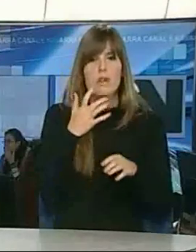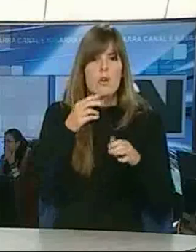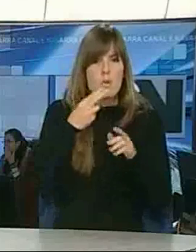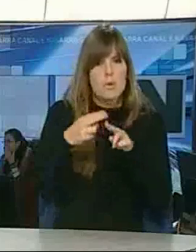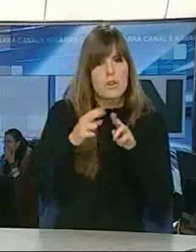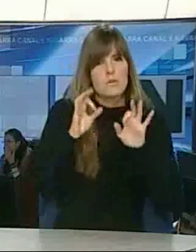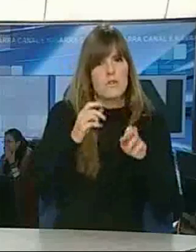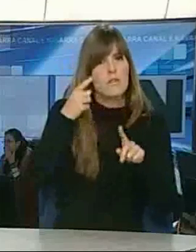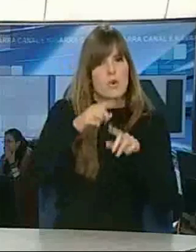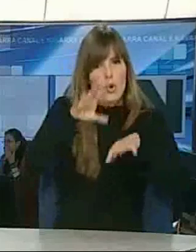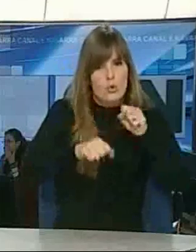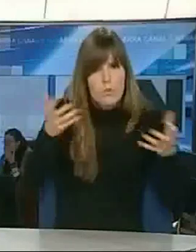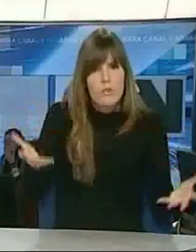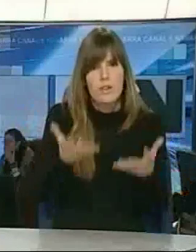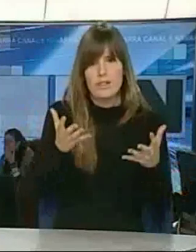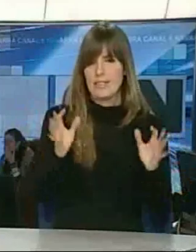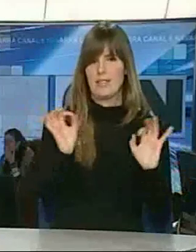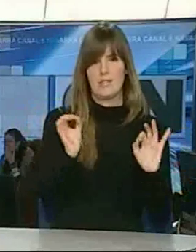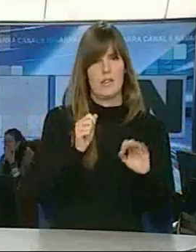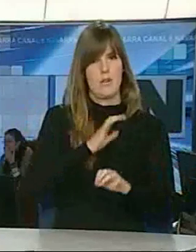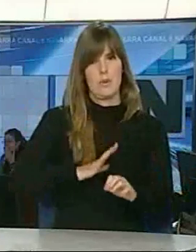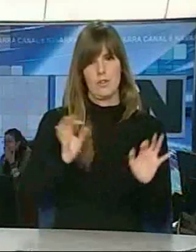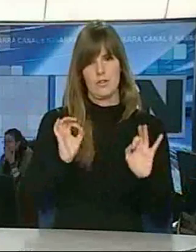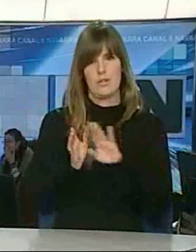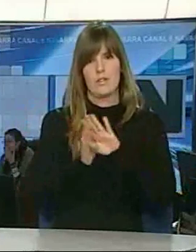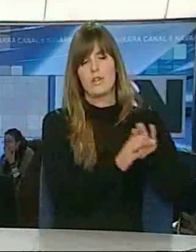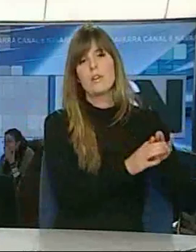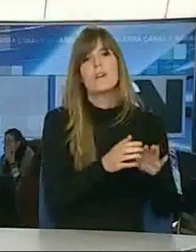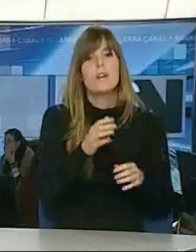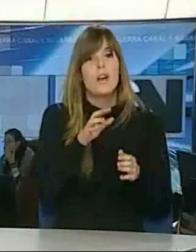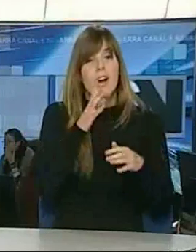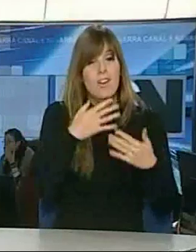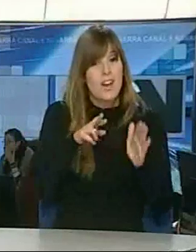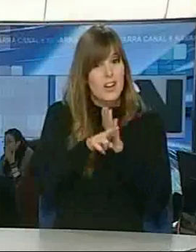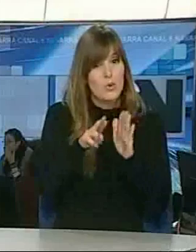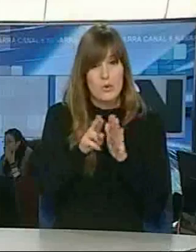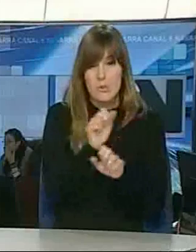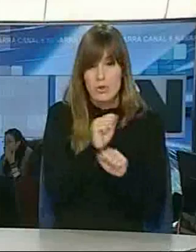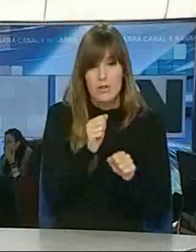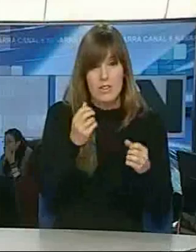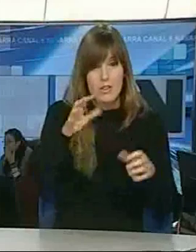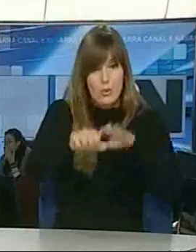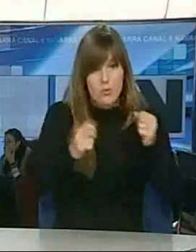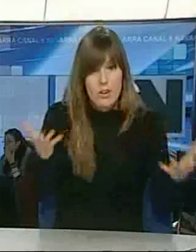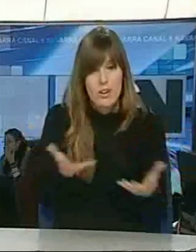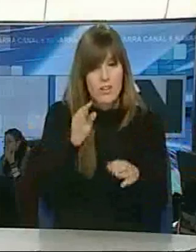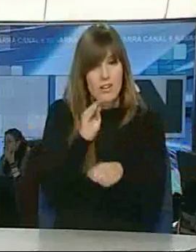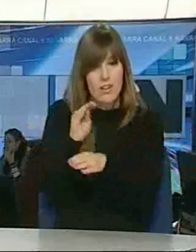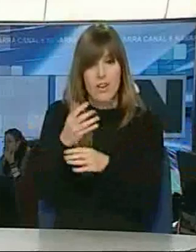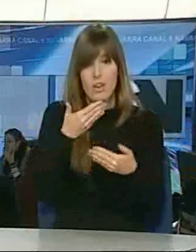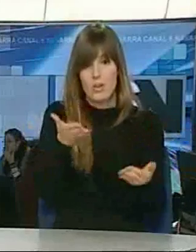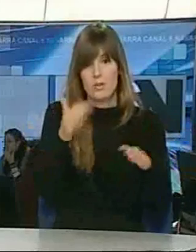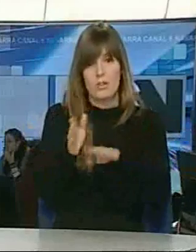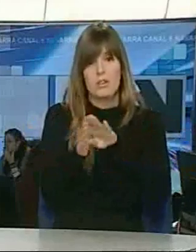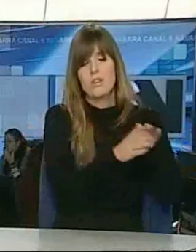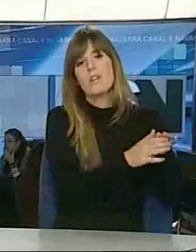para incentivar el consumo. En este momento, con los recursos que tiene cualquier administración pública en España, es absolutamente imposible. Y es que para el gobierno no estamos en el peor momento de la